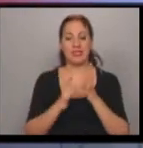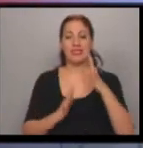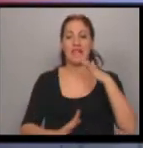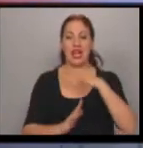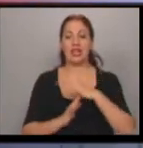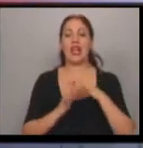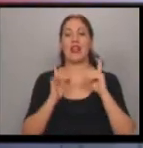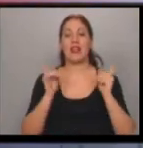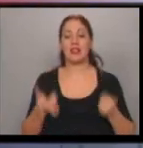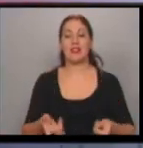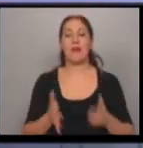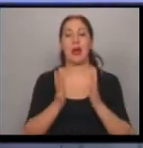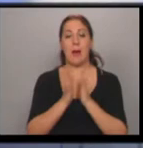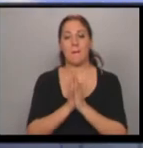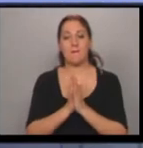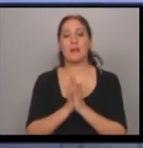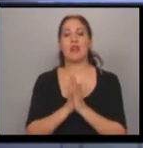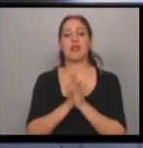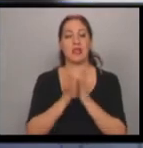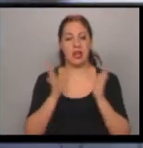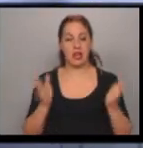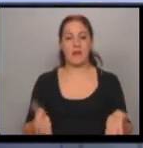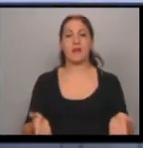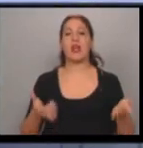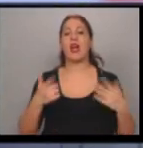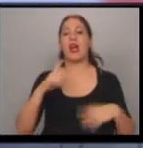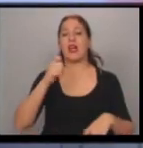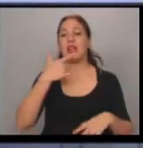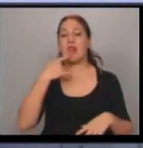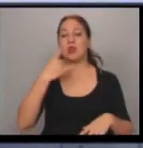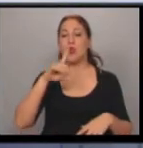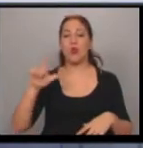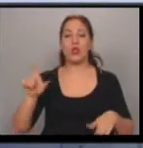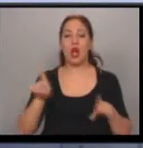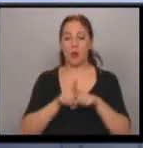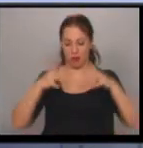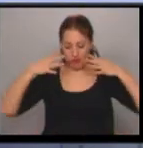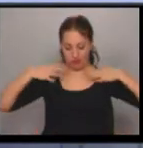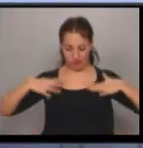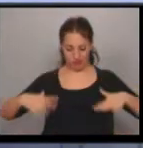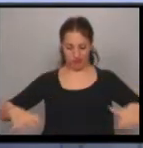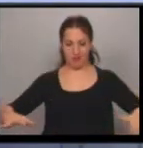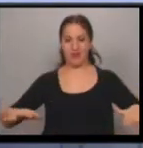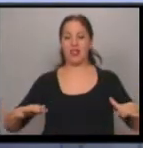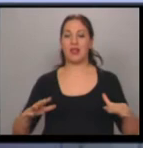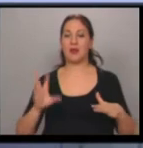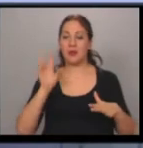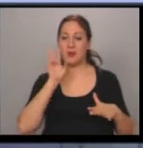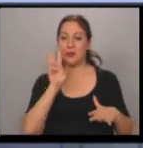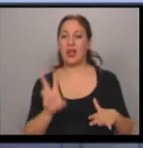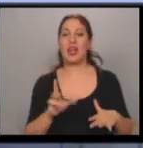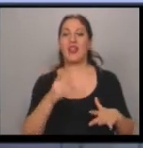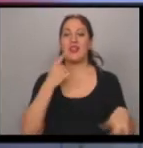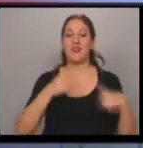Misa, en el Parque del Bicentenario, donde se puso una casulla. La casulla, yo alguna vez lo conté, es esa especie de poncho que usan los celebrantes, vieron ese que varían los